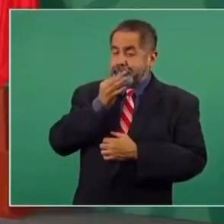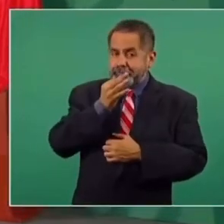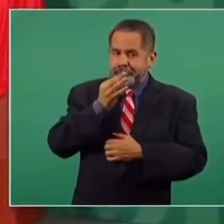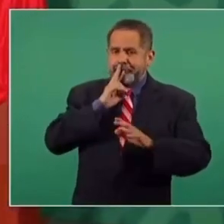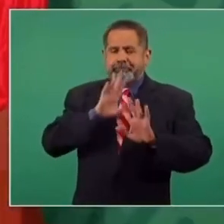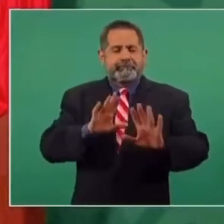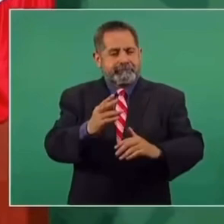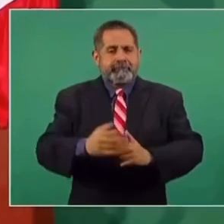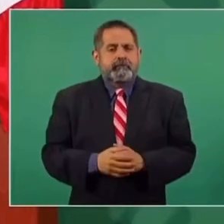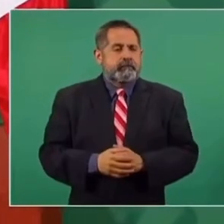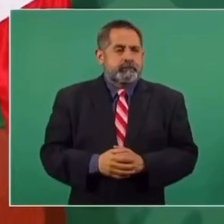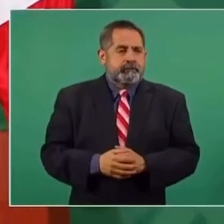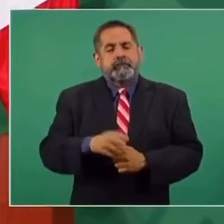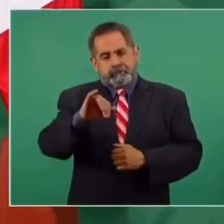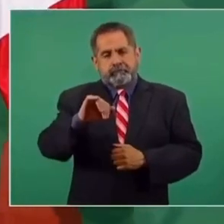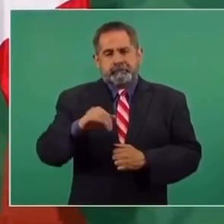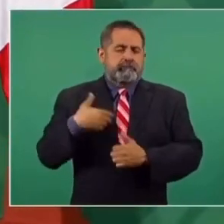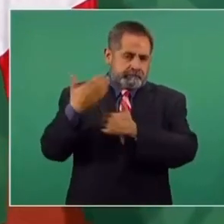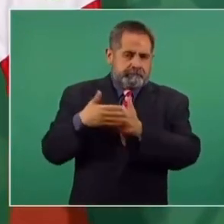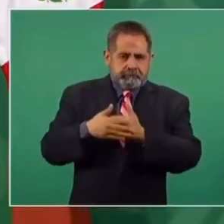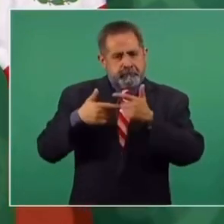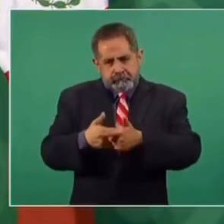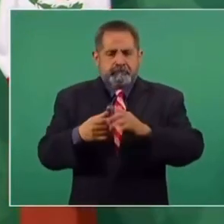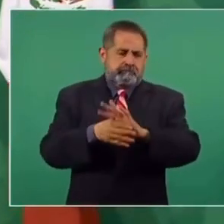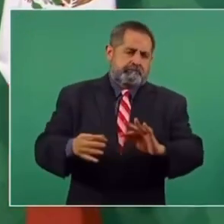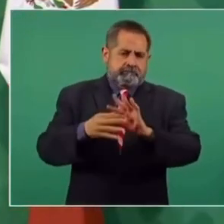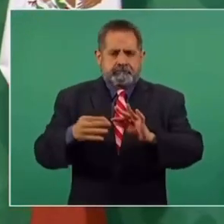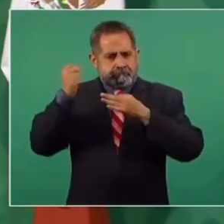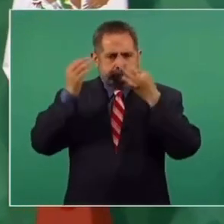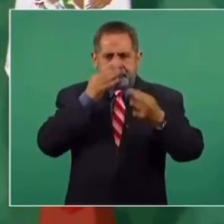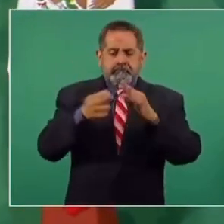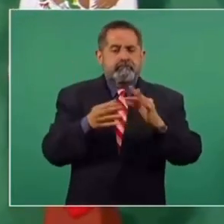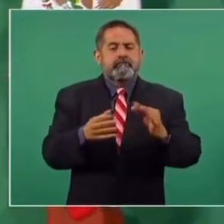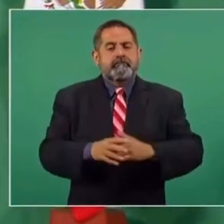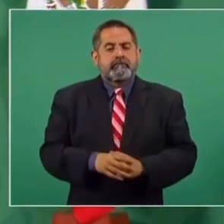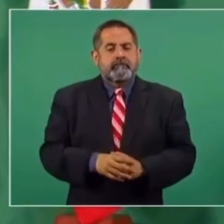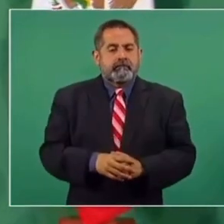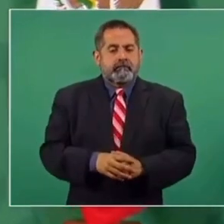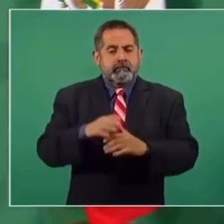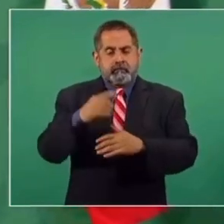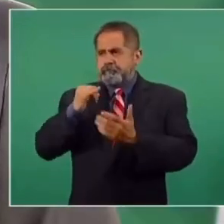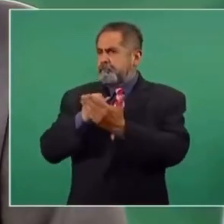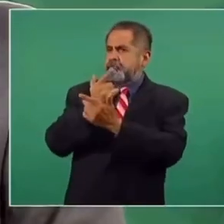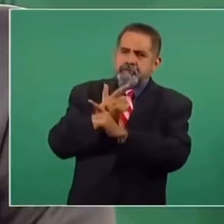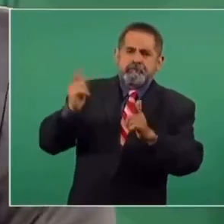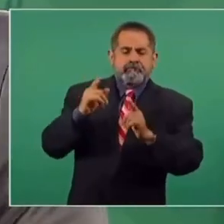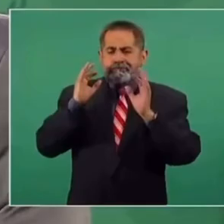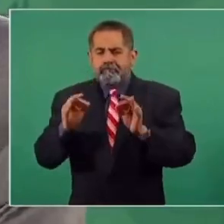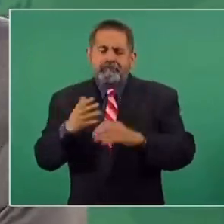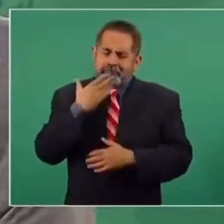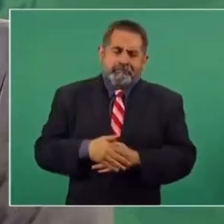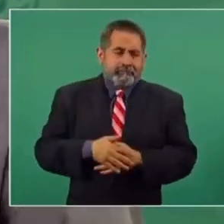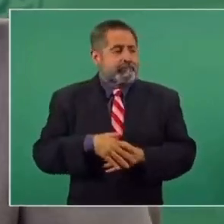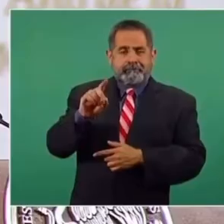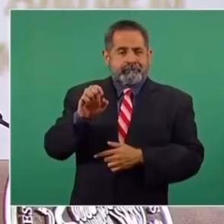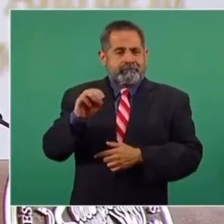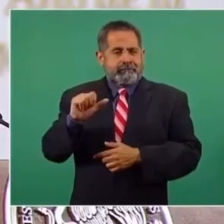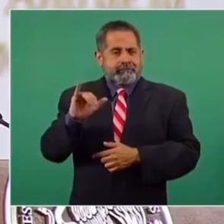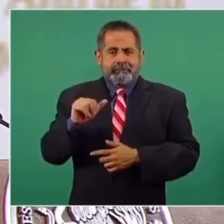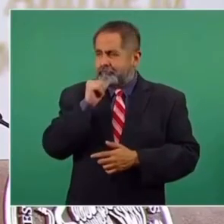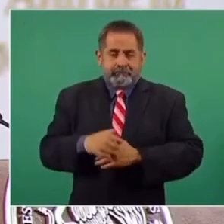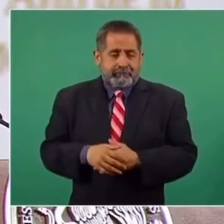sí vamos a tener que seguir hablando de la democracia. Se tienen que acabar los fraudes electorales.